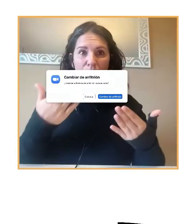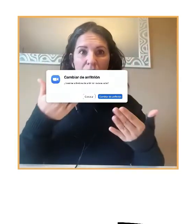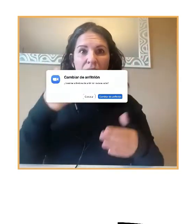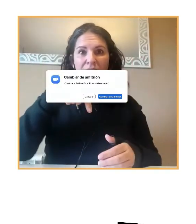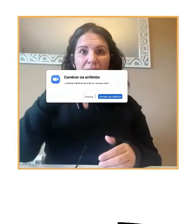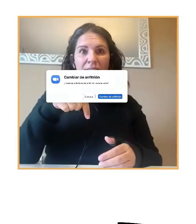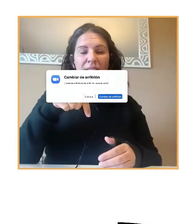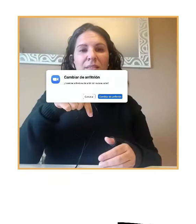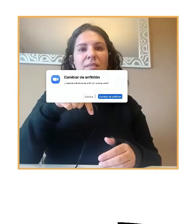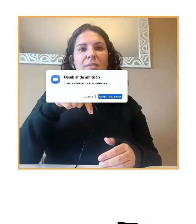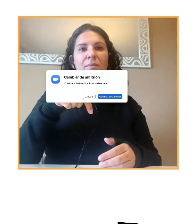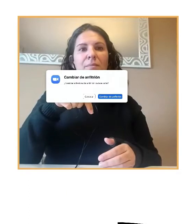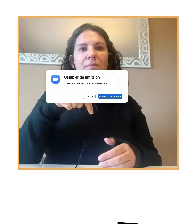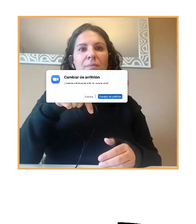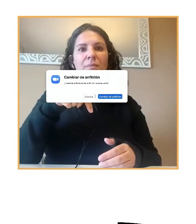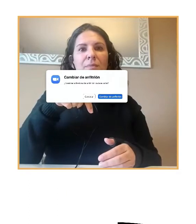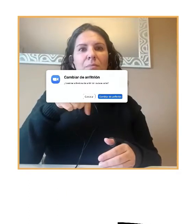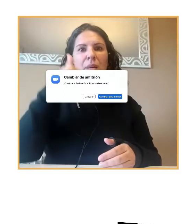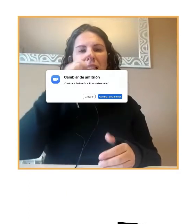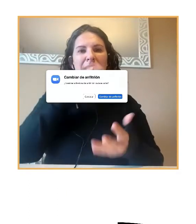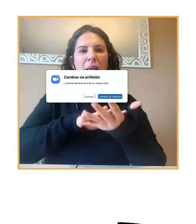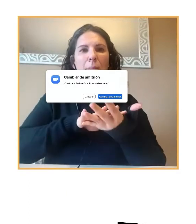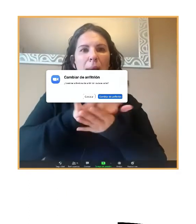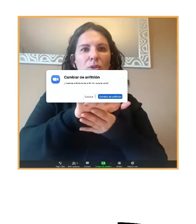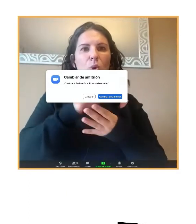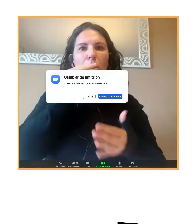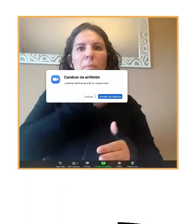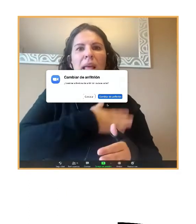y su impacto en el bienestar emocional